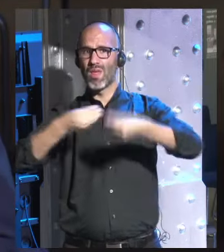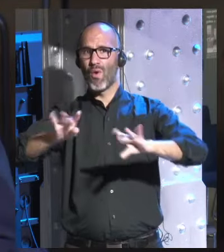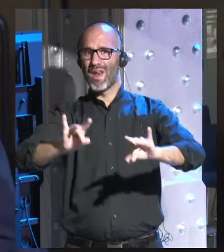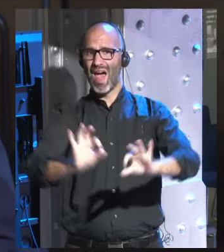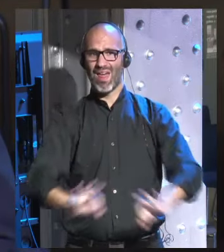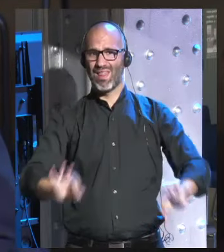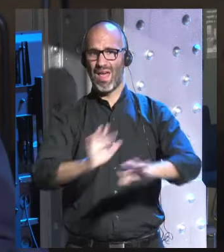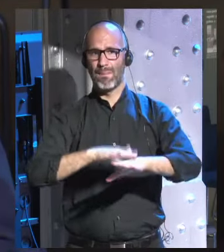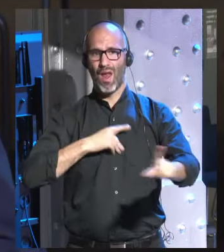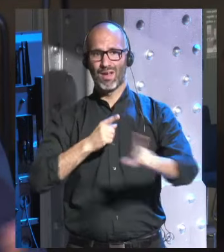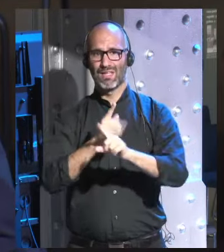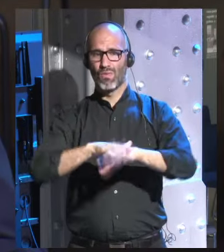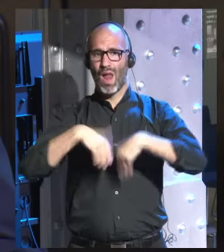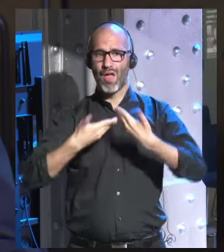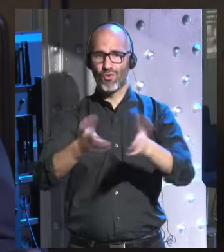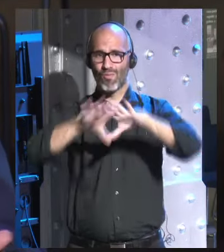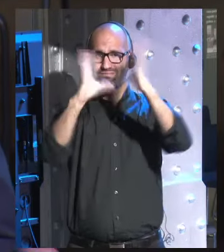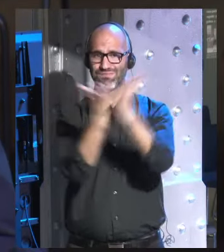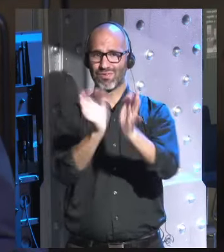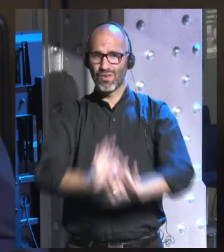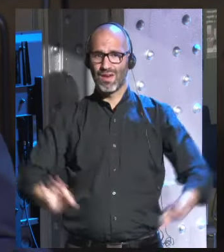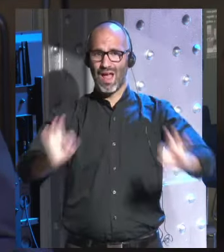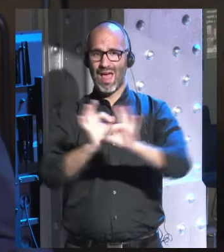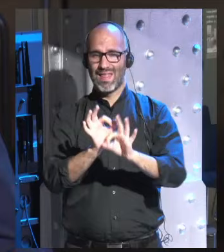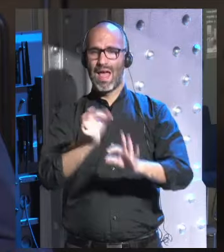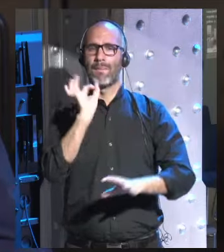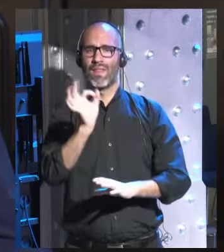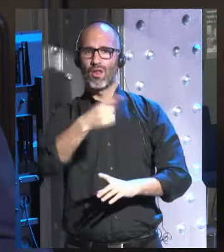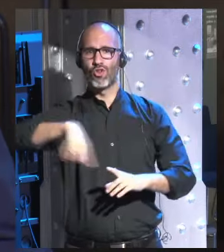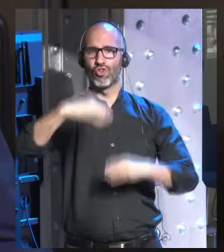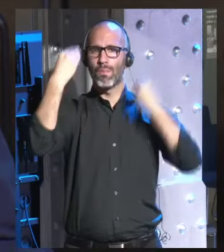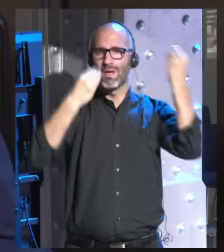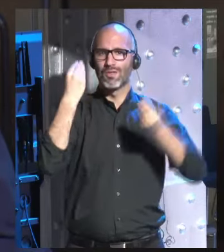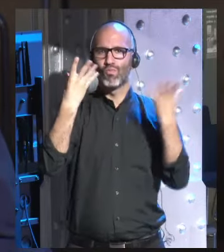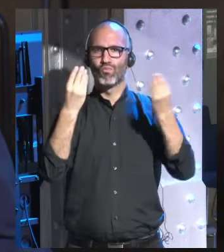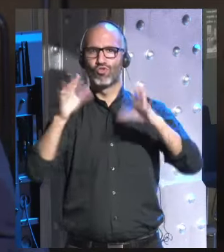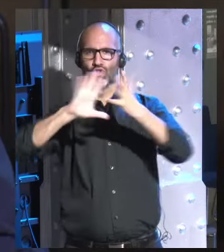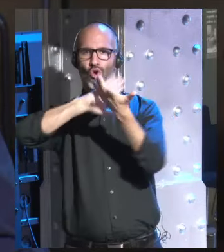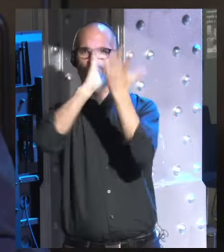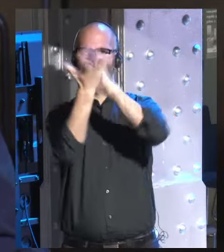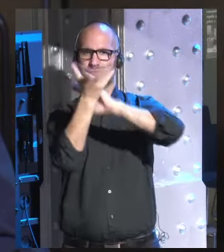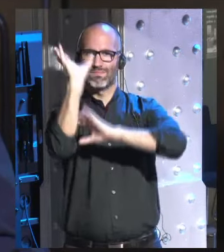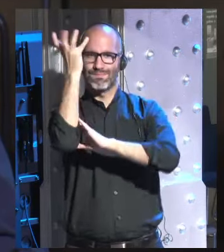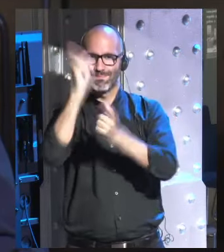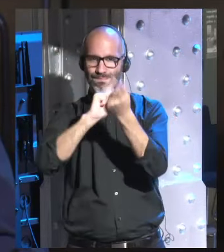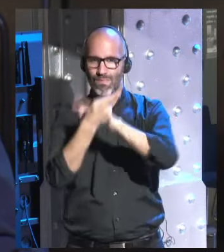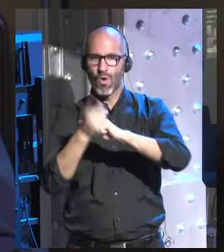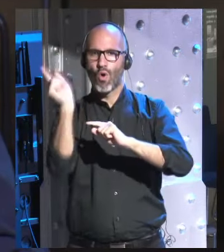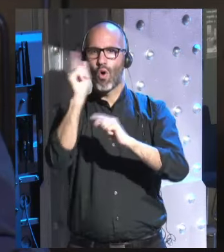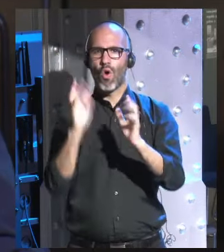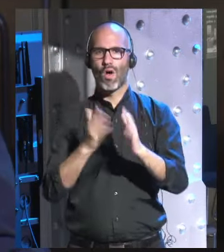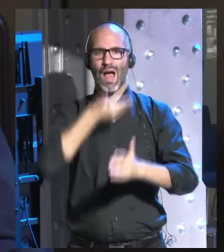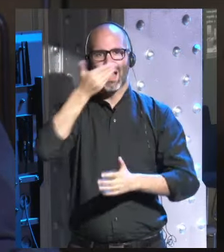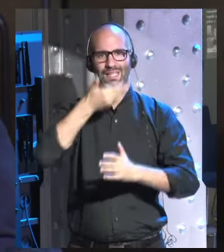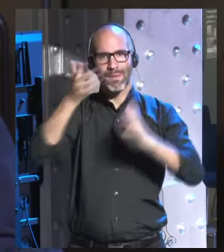para contrarrestar este problema sí que pensamos mucho en el cambio climático en el calentamiento global